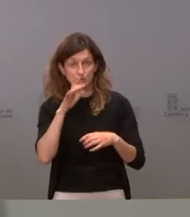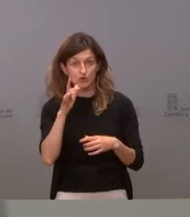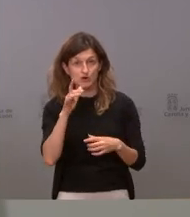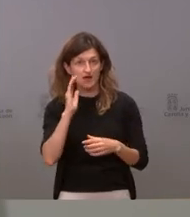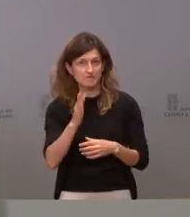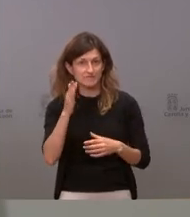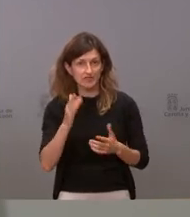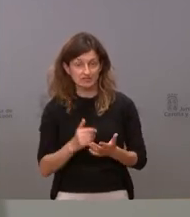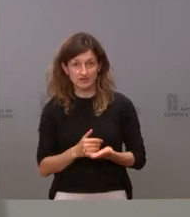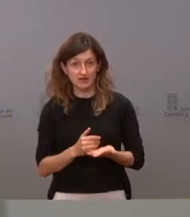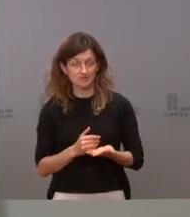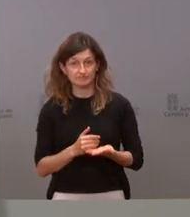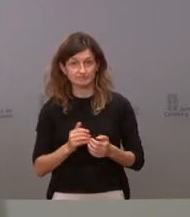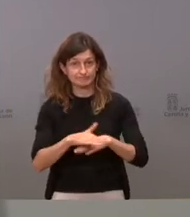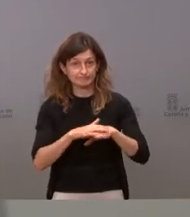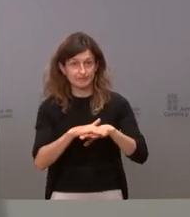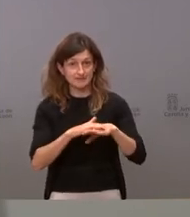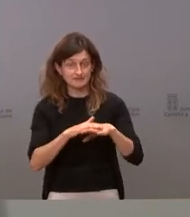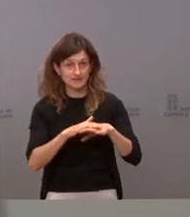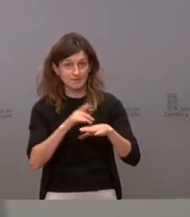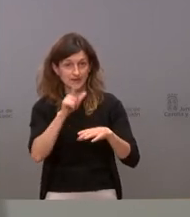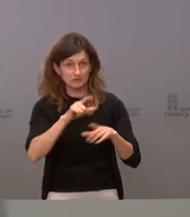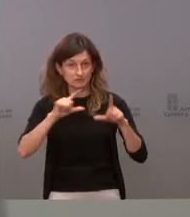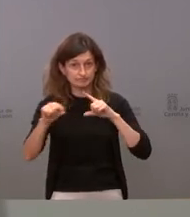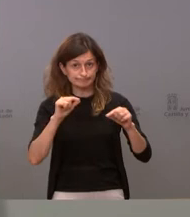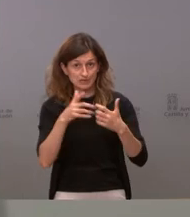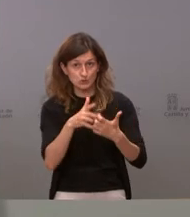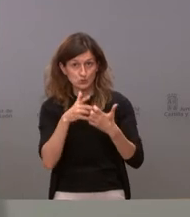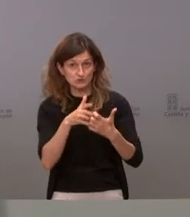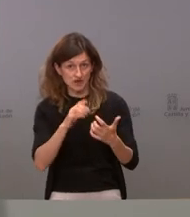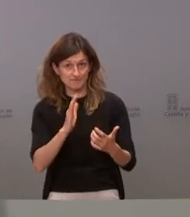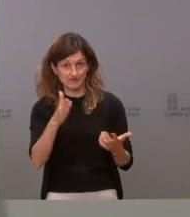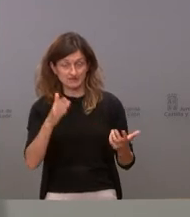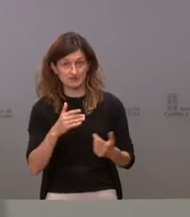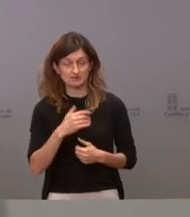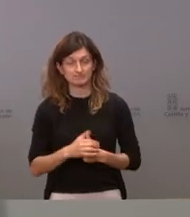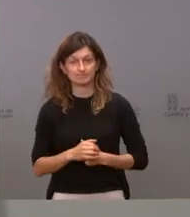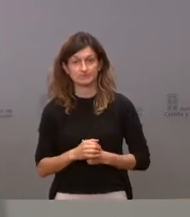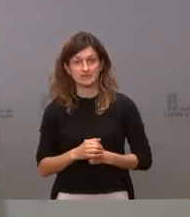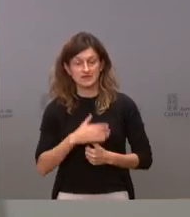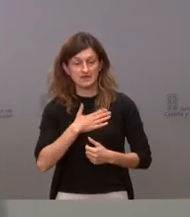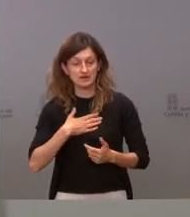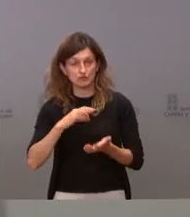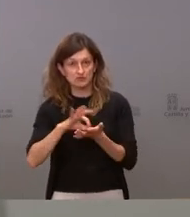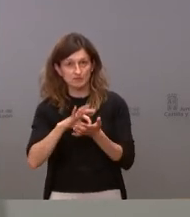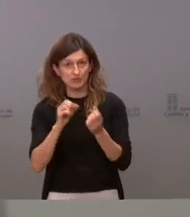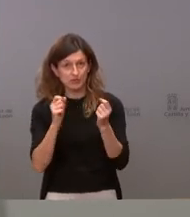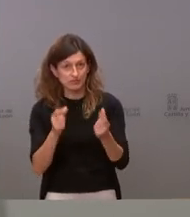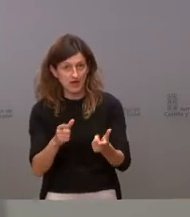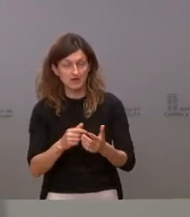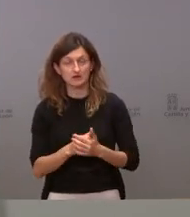afecta de manera esencial a la lucha contra la despoblación que es nuestro principal reto poder prestar servicios de manera